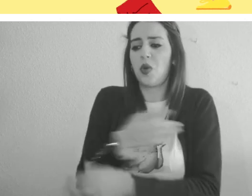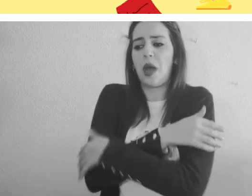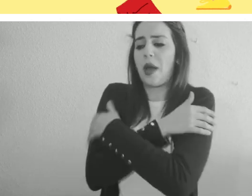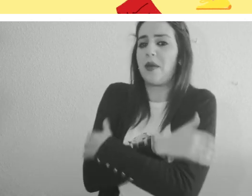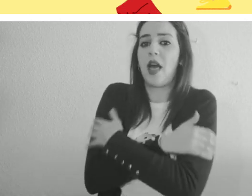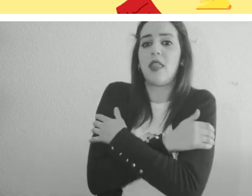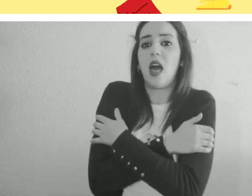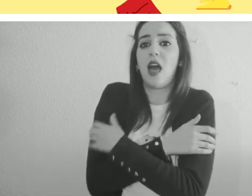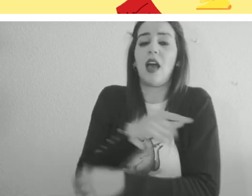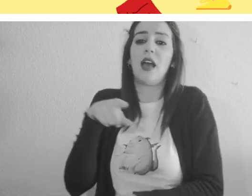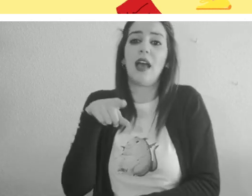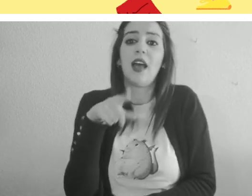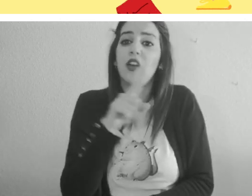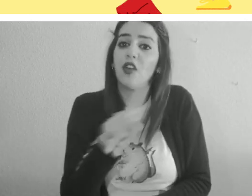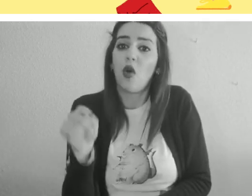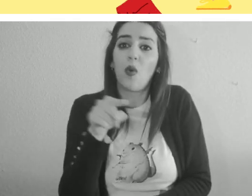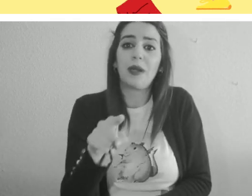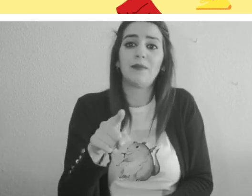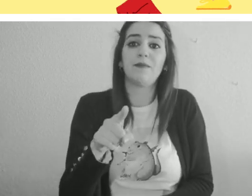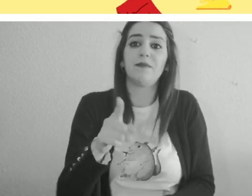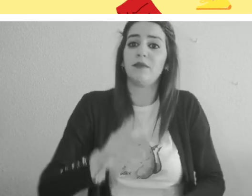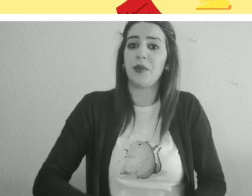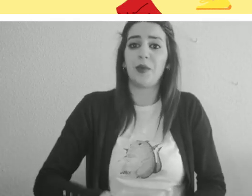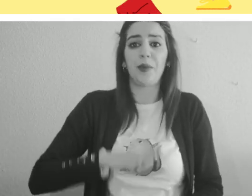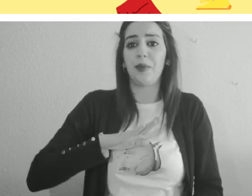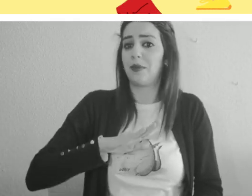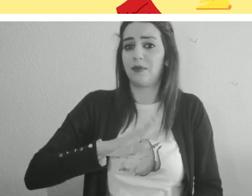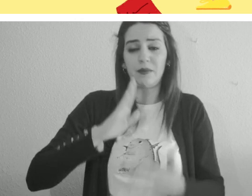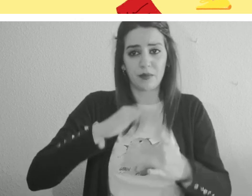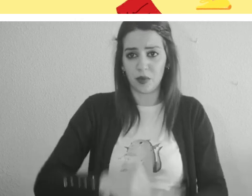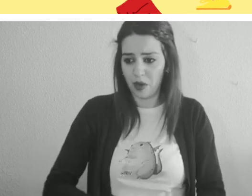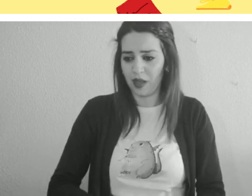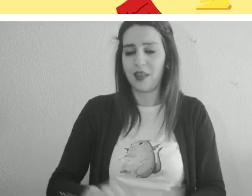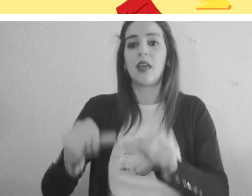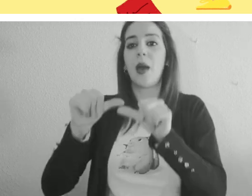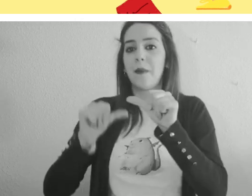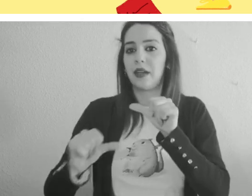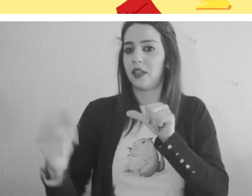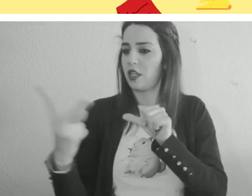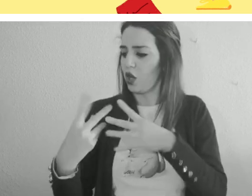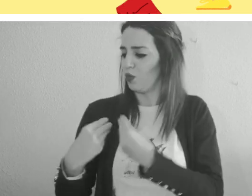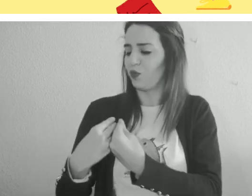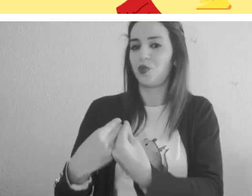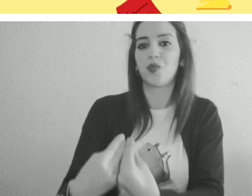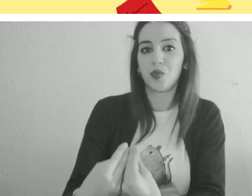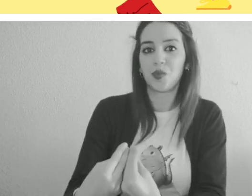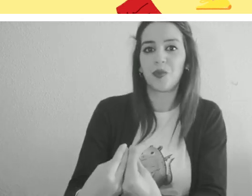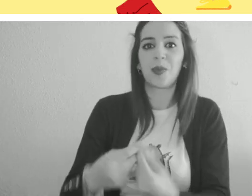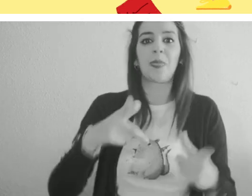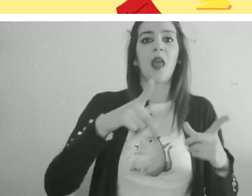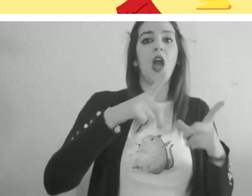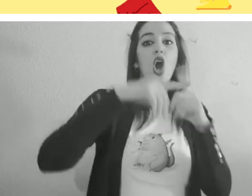necesita». Sabéis que desde ese mismo instante se volvieron inseparables. Gorín